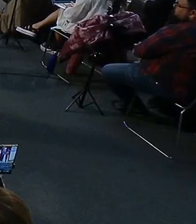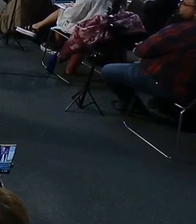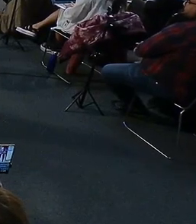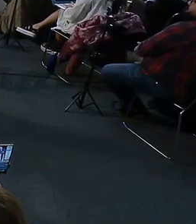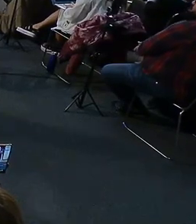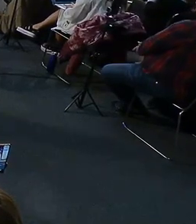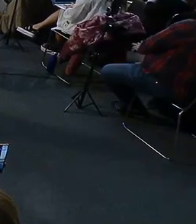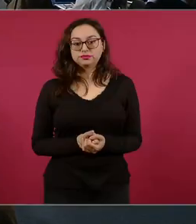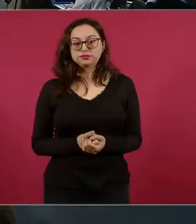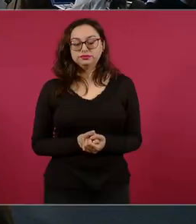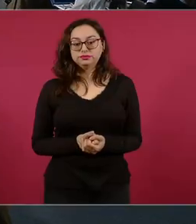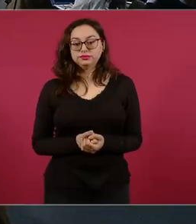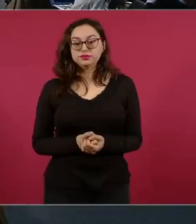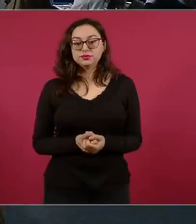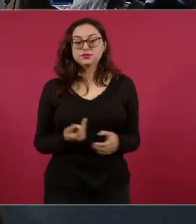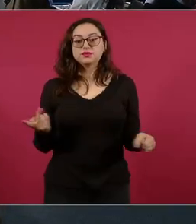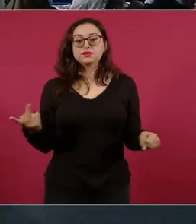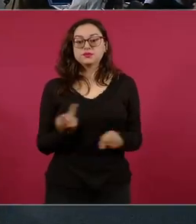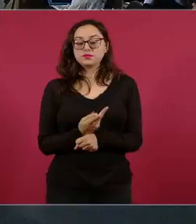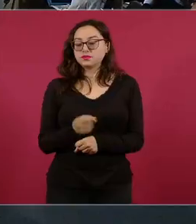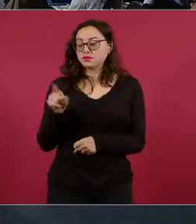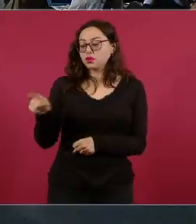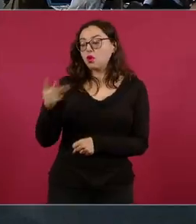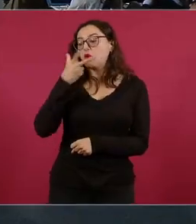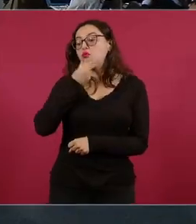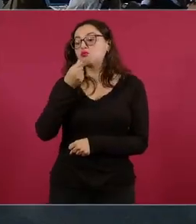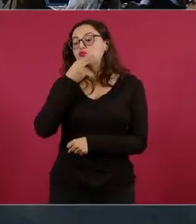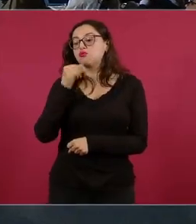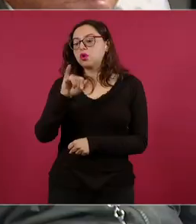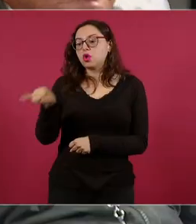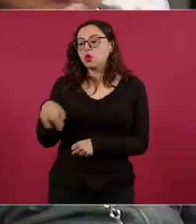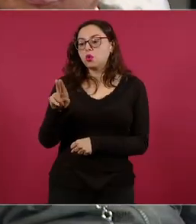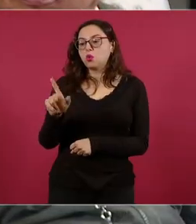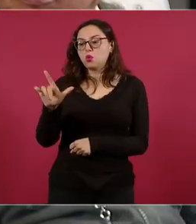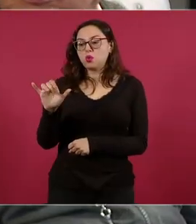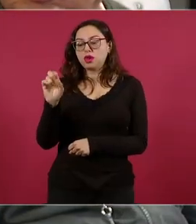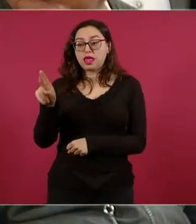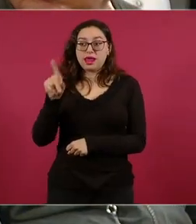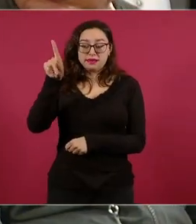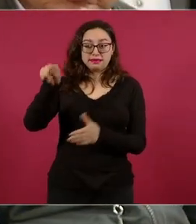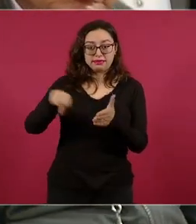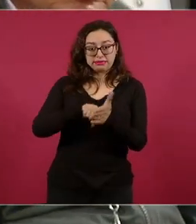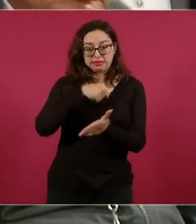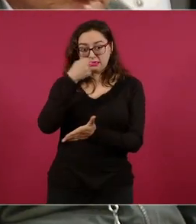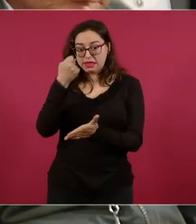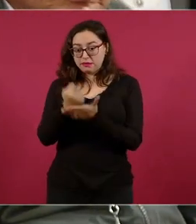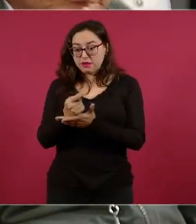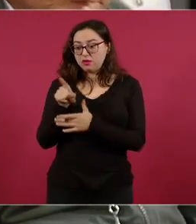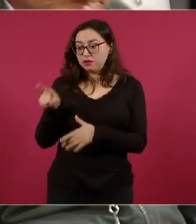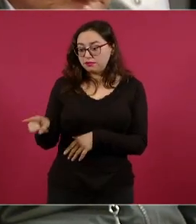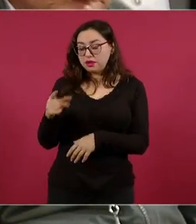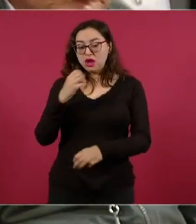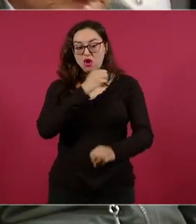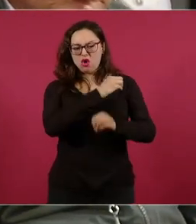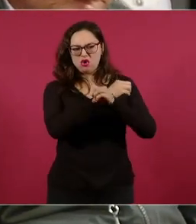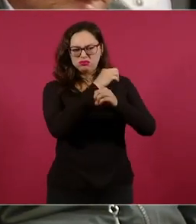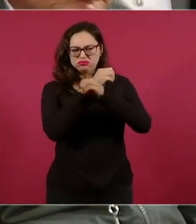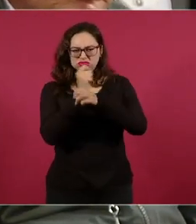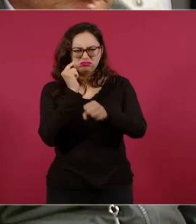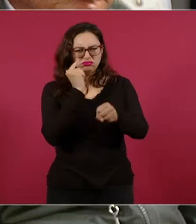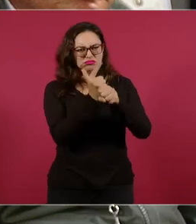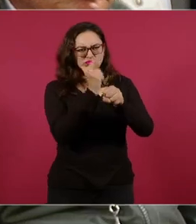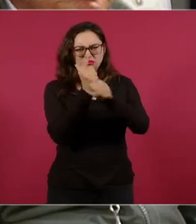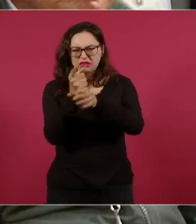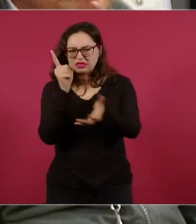después de denunciar extorsión en las tiendas OXXO de aquel estado, aquí entre los compañeros de la mañanera se preguntaban si tenía usted algún